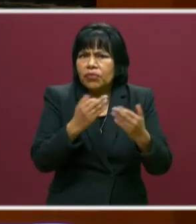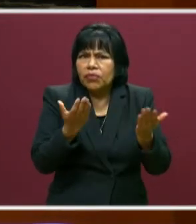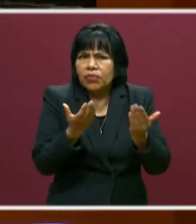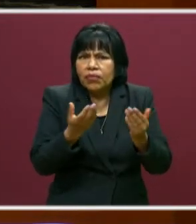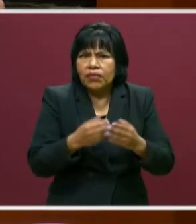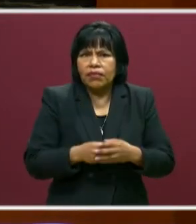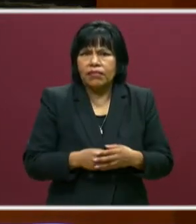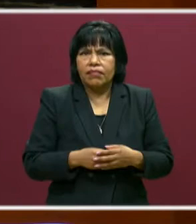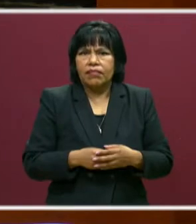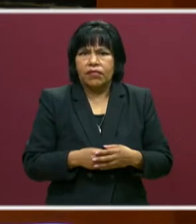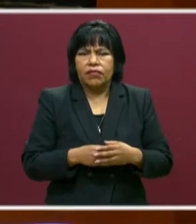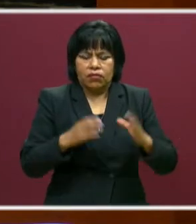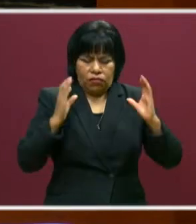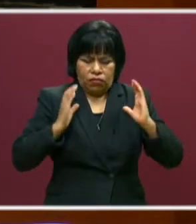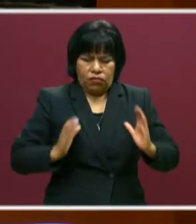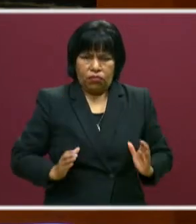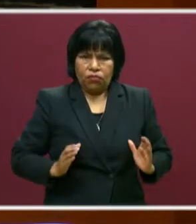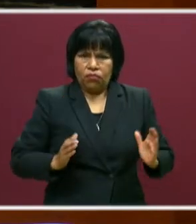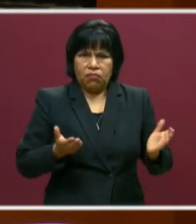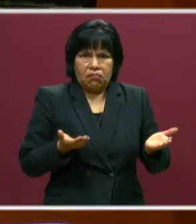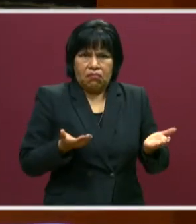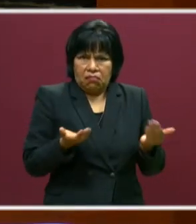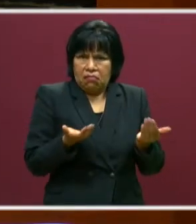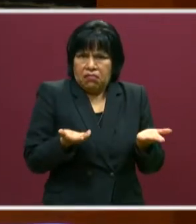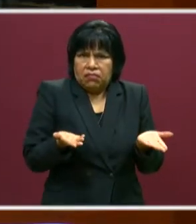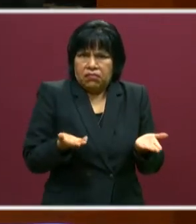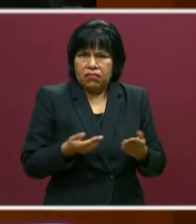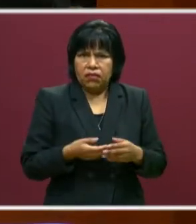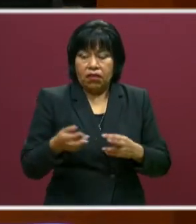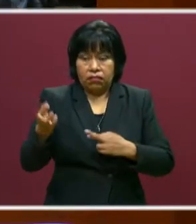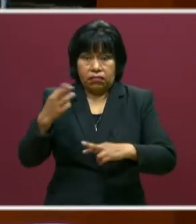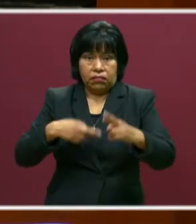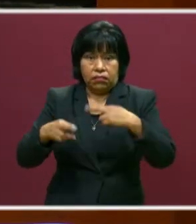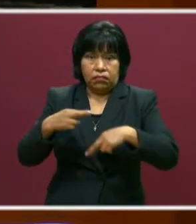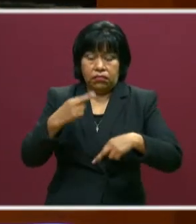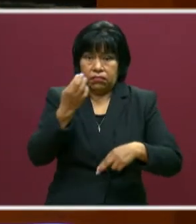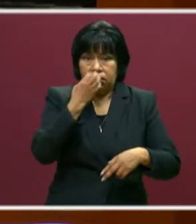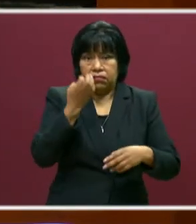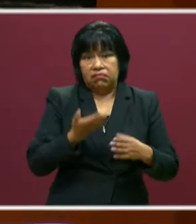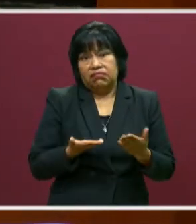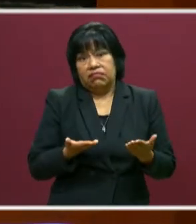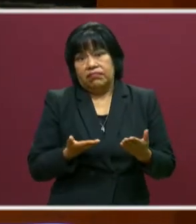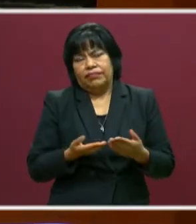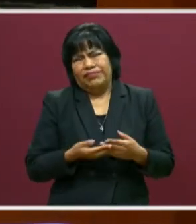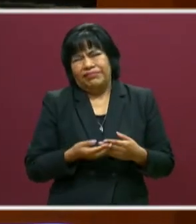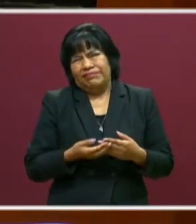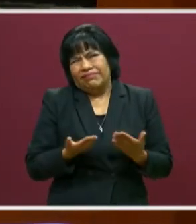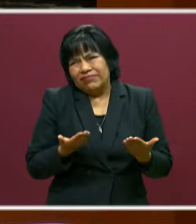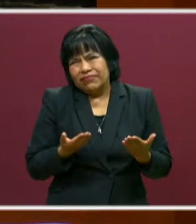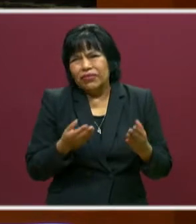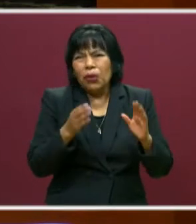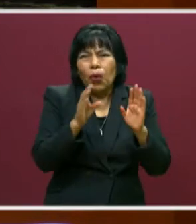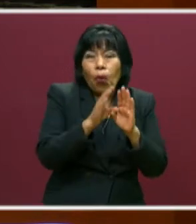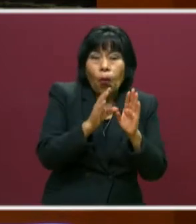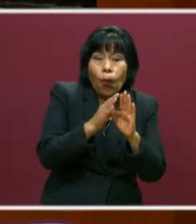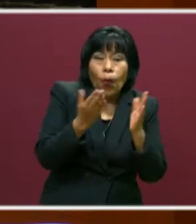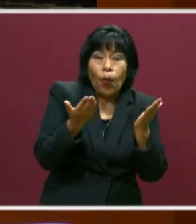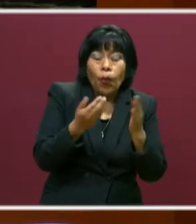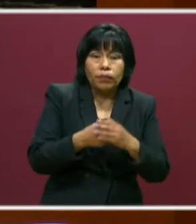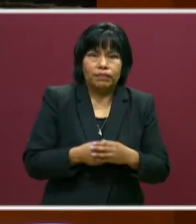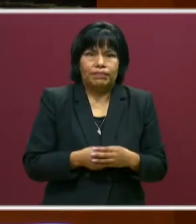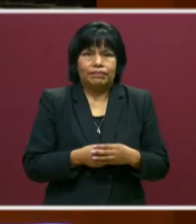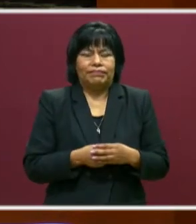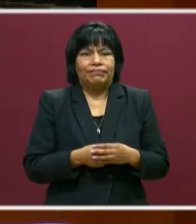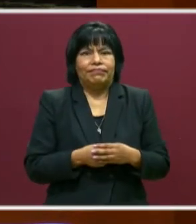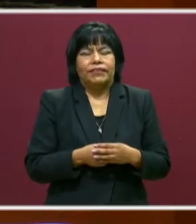Lo hacen con todo el cuerpo. Entonces, ahora que regresan a la escuela, imagínate si